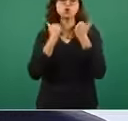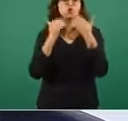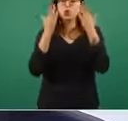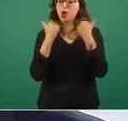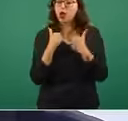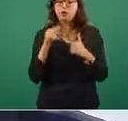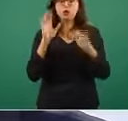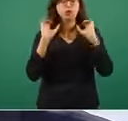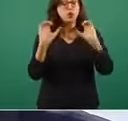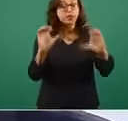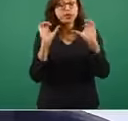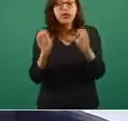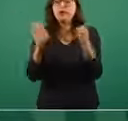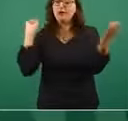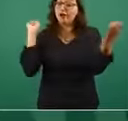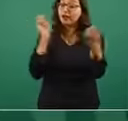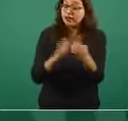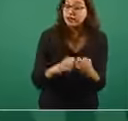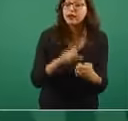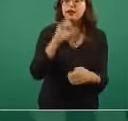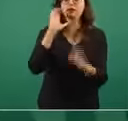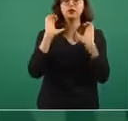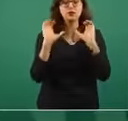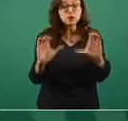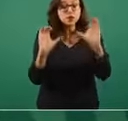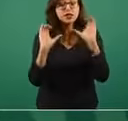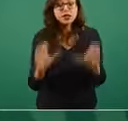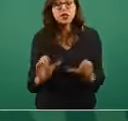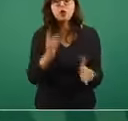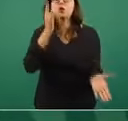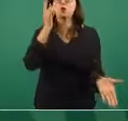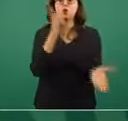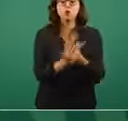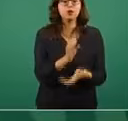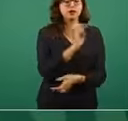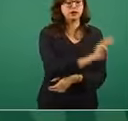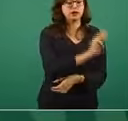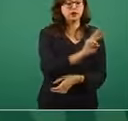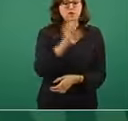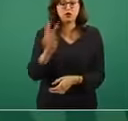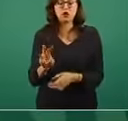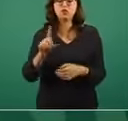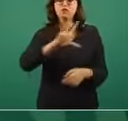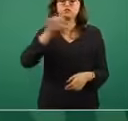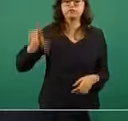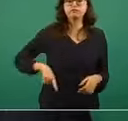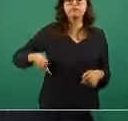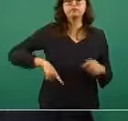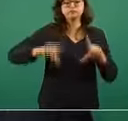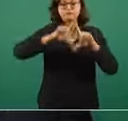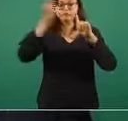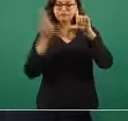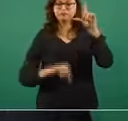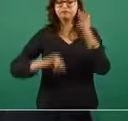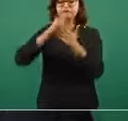México, del Gobierno federal, es la plataforma que le llevará a recibir su vacuna contra COVID-19.